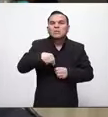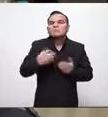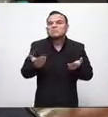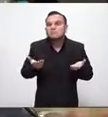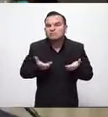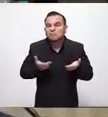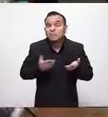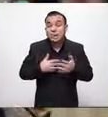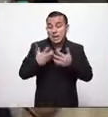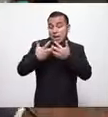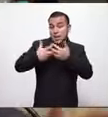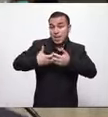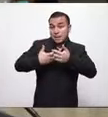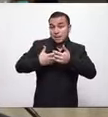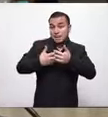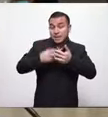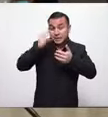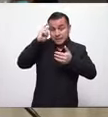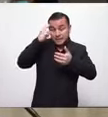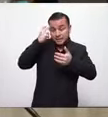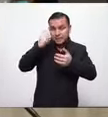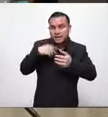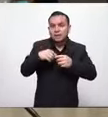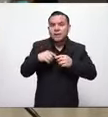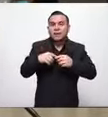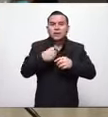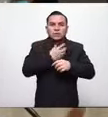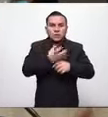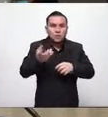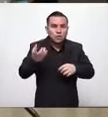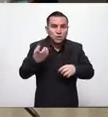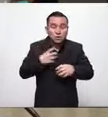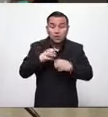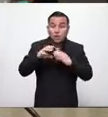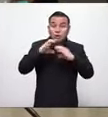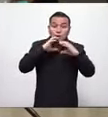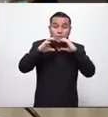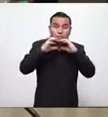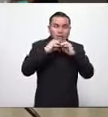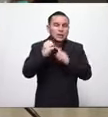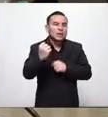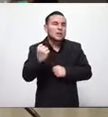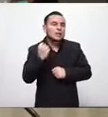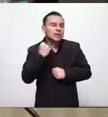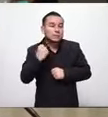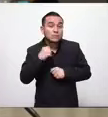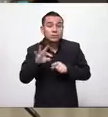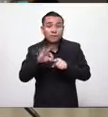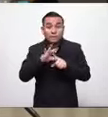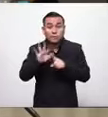empresas que son los medios de comunicación tienen una responsabilidad importantísima,